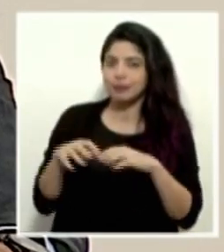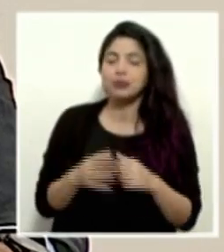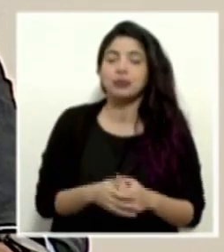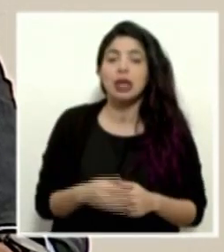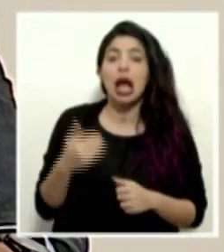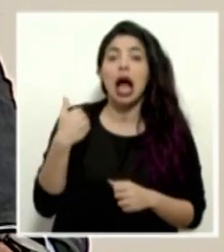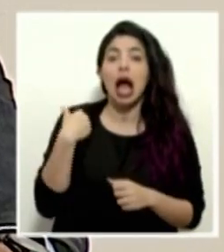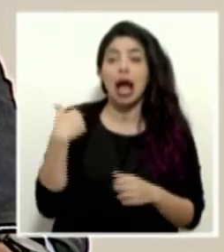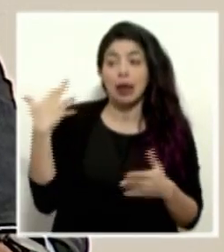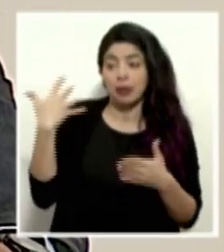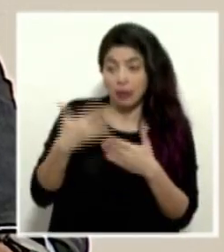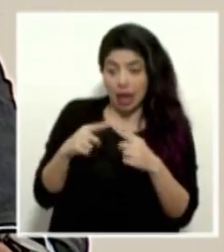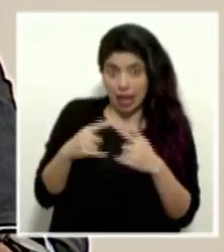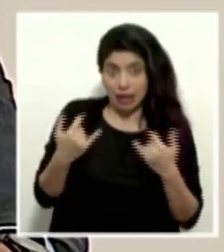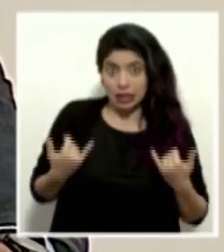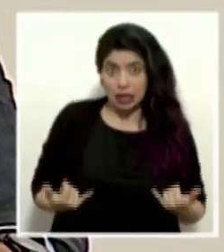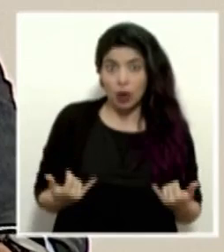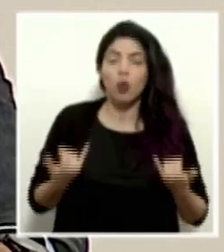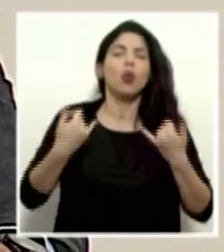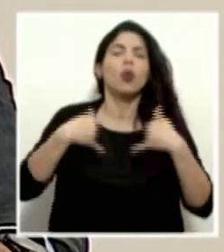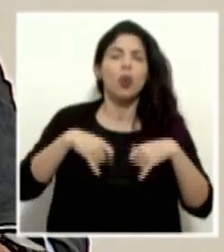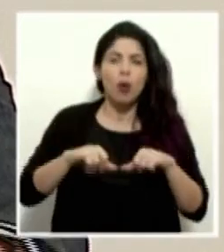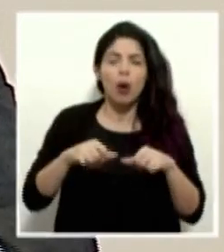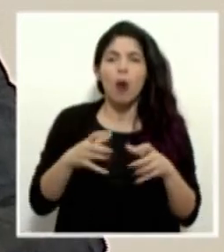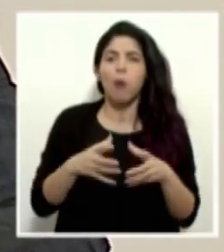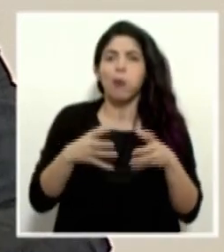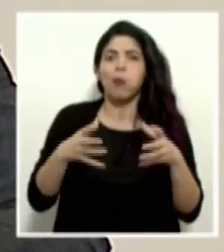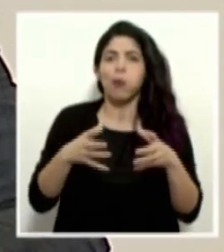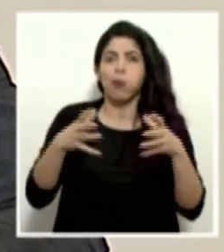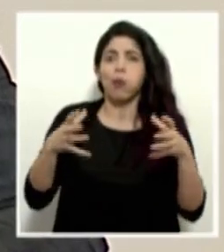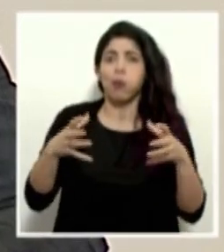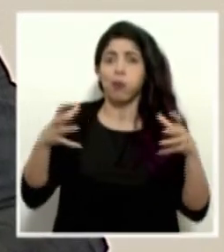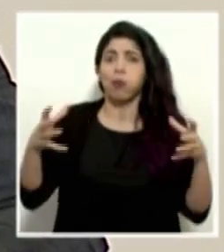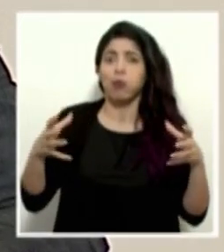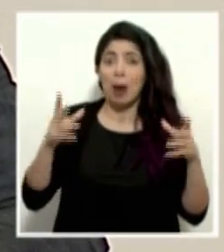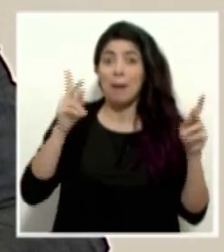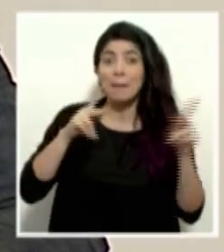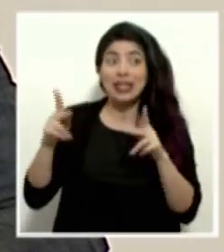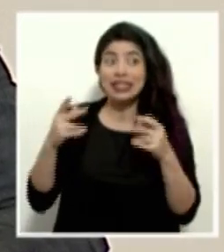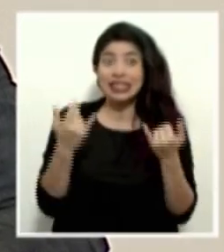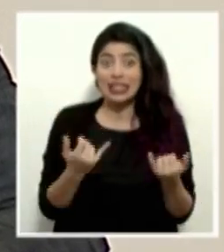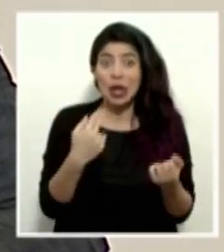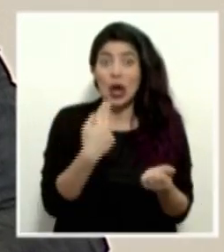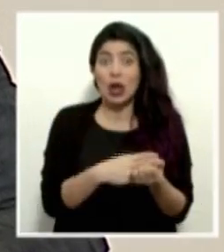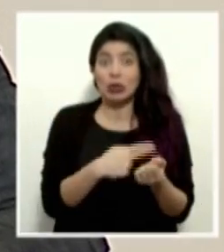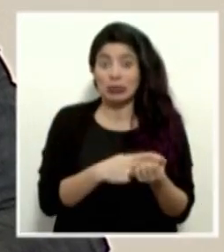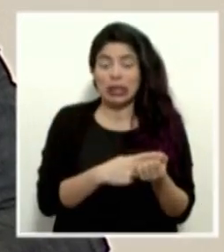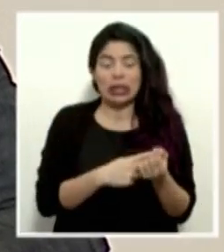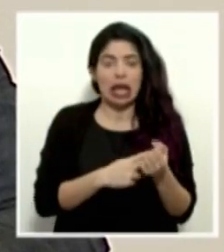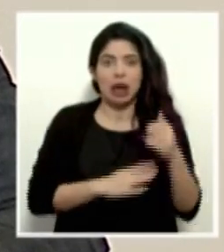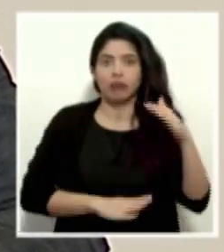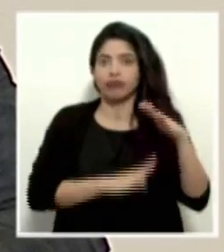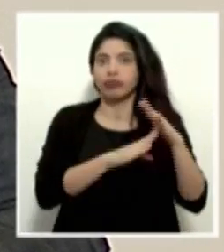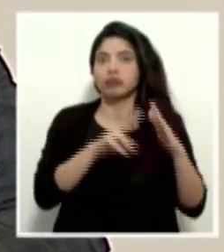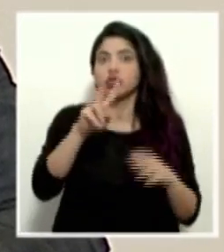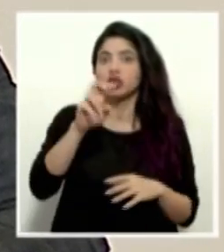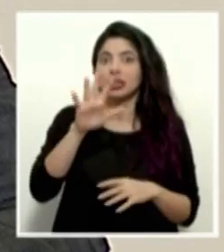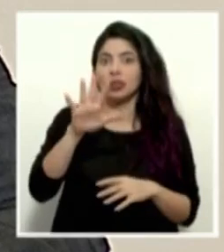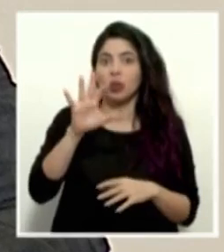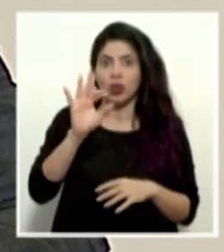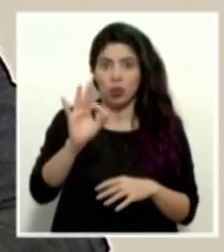Tenemos hasta la fecha, igual sigue incrementando el número más alto de personas hospitalizadas, 259.